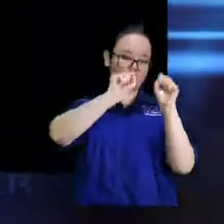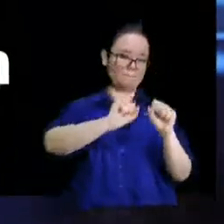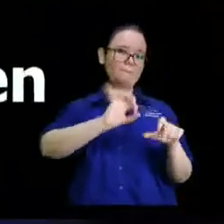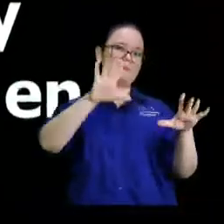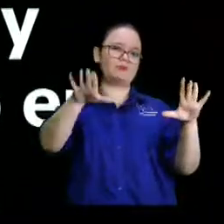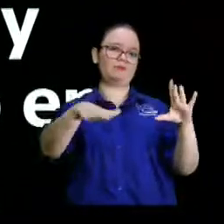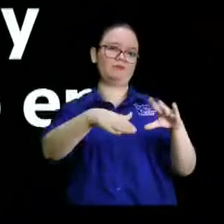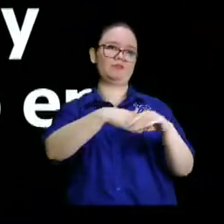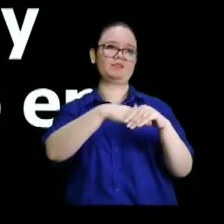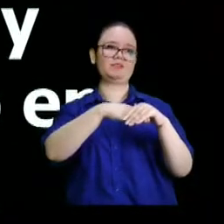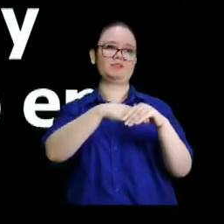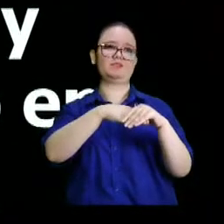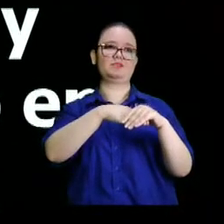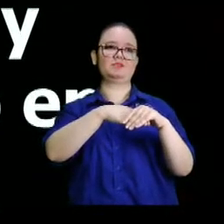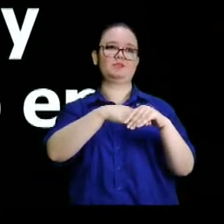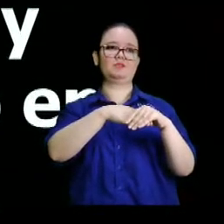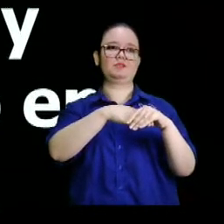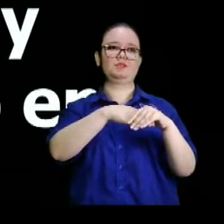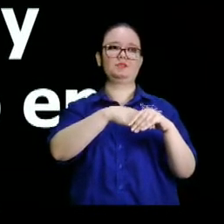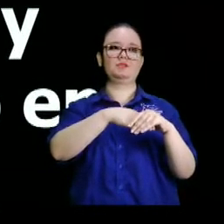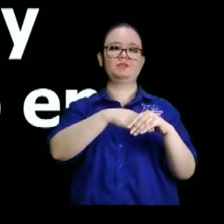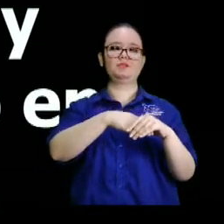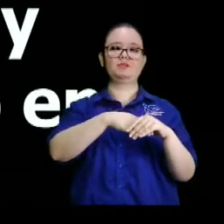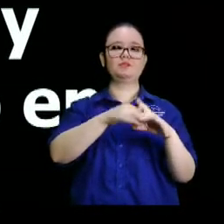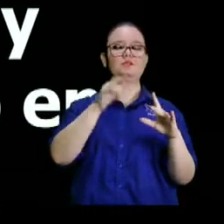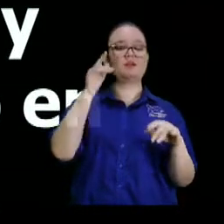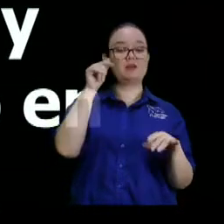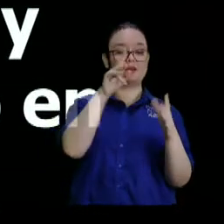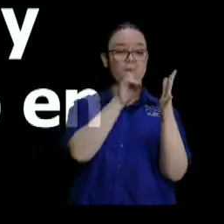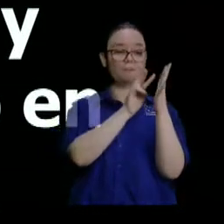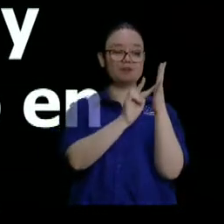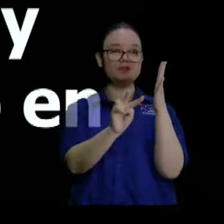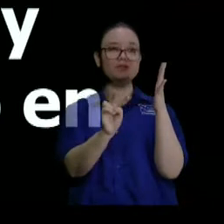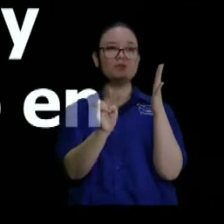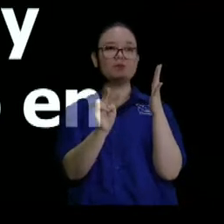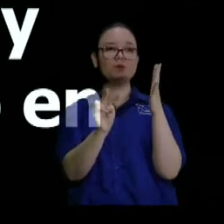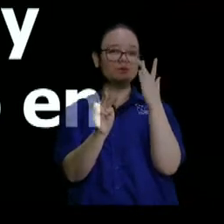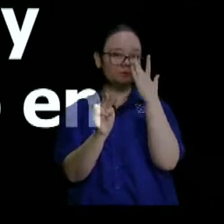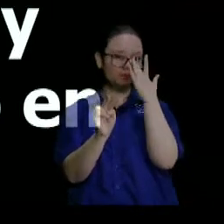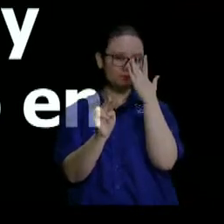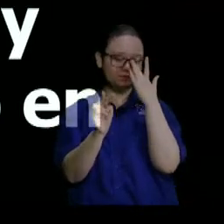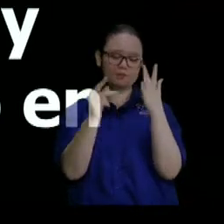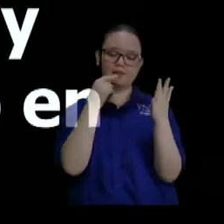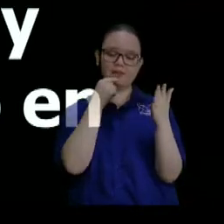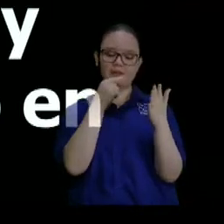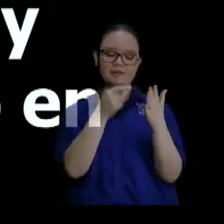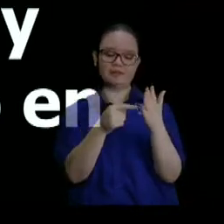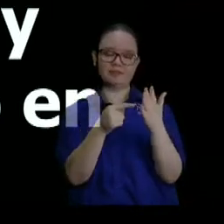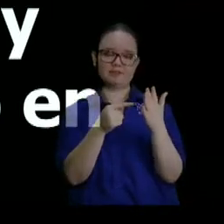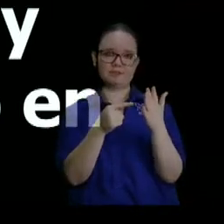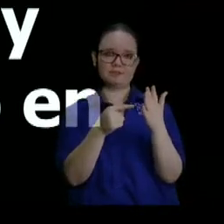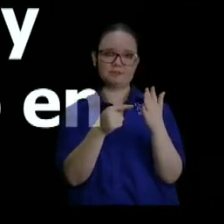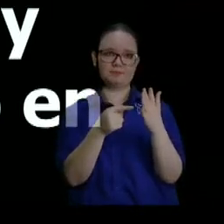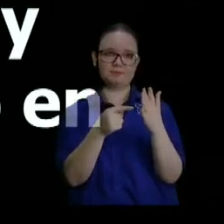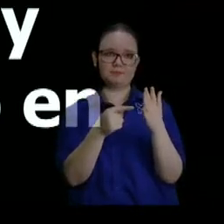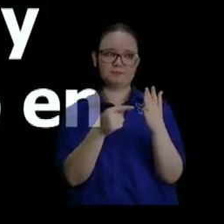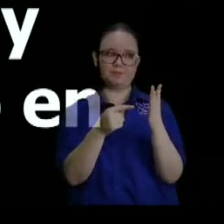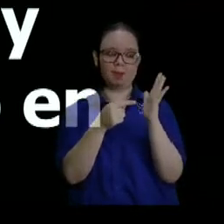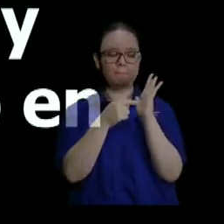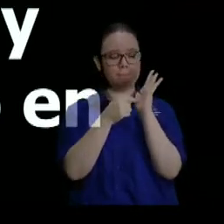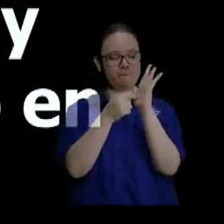Para que venga el libro de Esther. Porque aquí en este versículo viene otro, no sé si uno o dos, y después, pum,